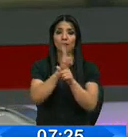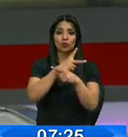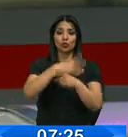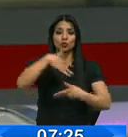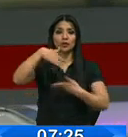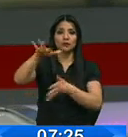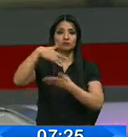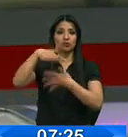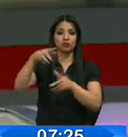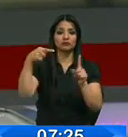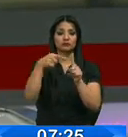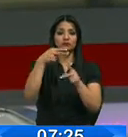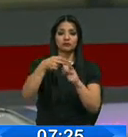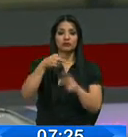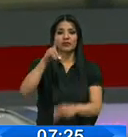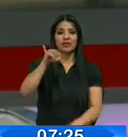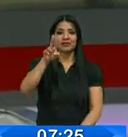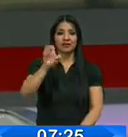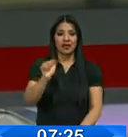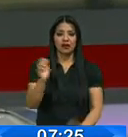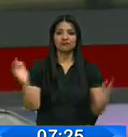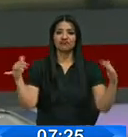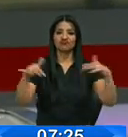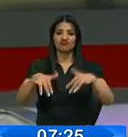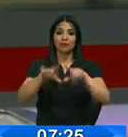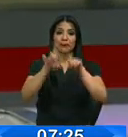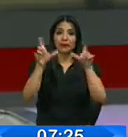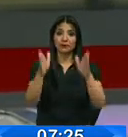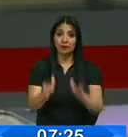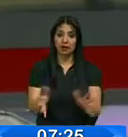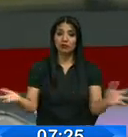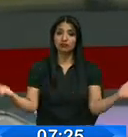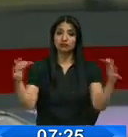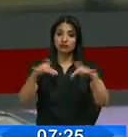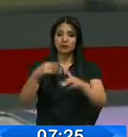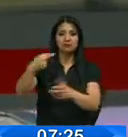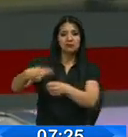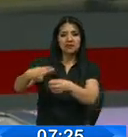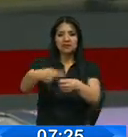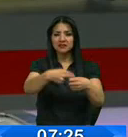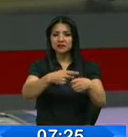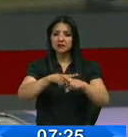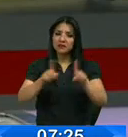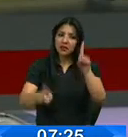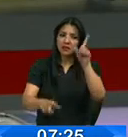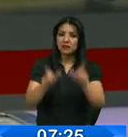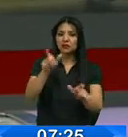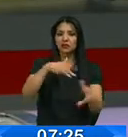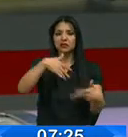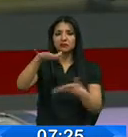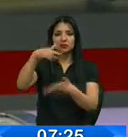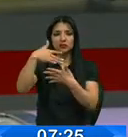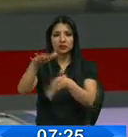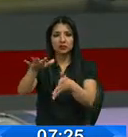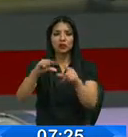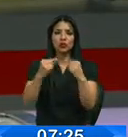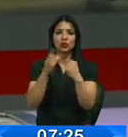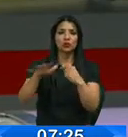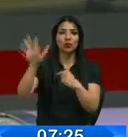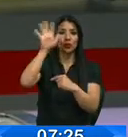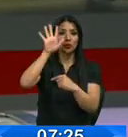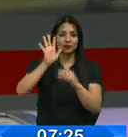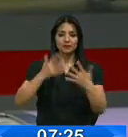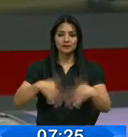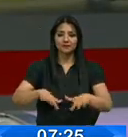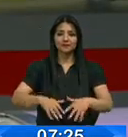Daniel Legarda, en un encuentro empresarial que participaron diversos compradores y exportadores del bloque europeo.